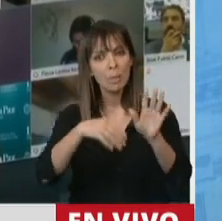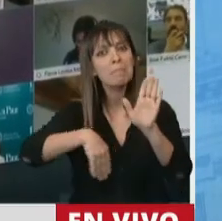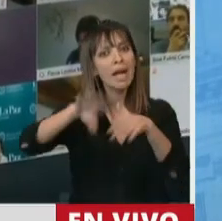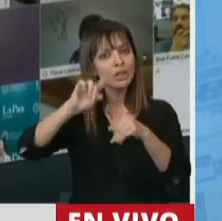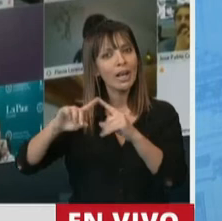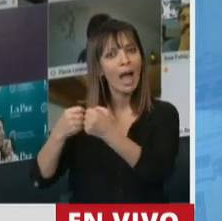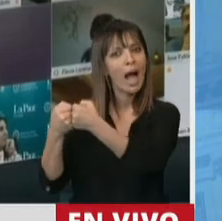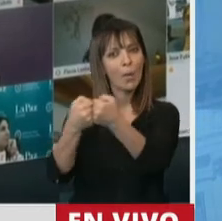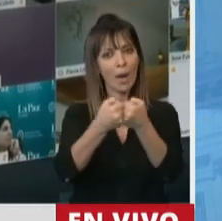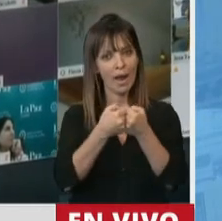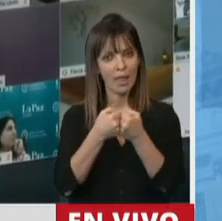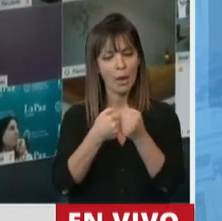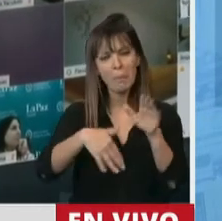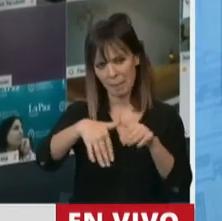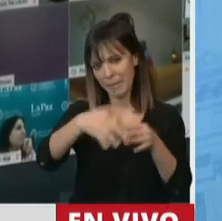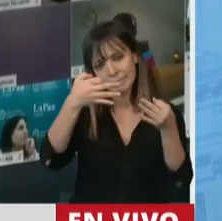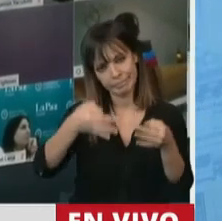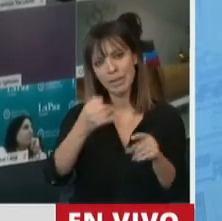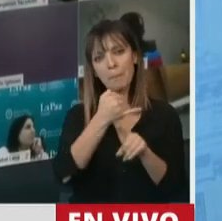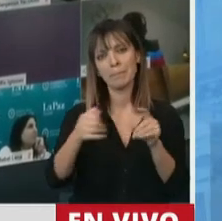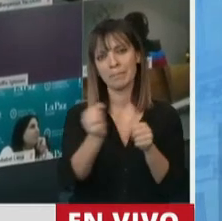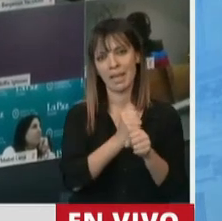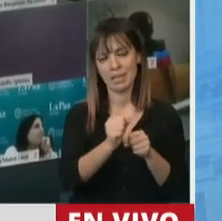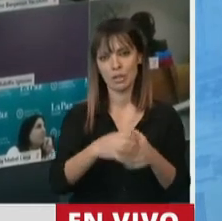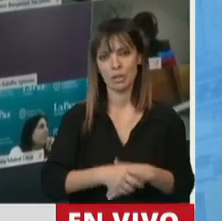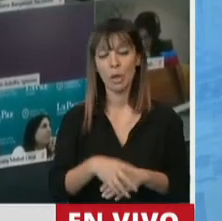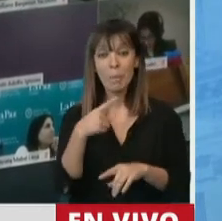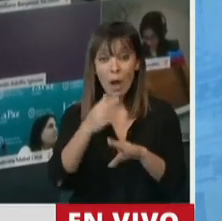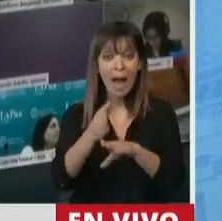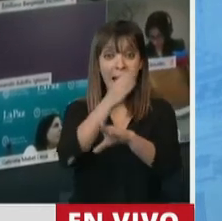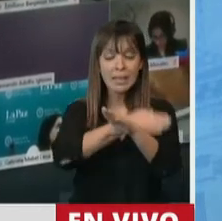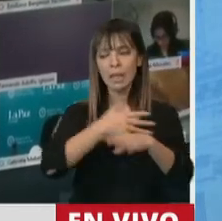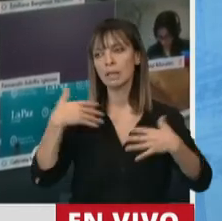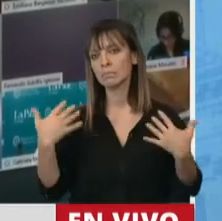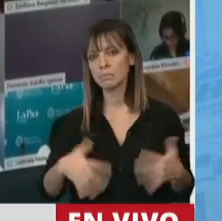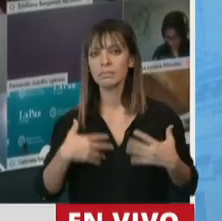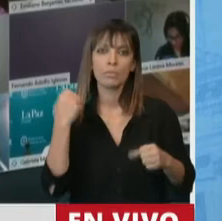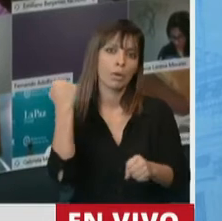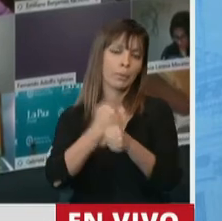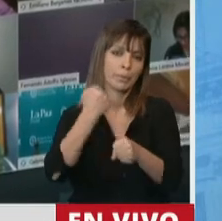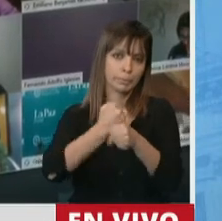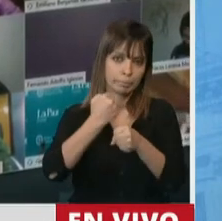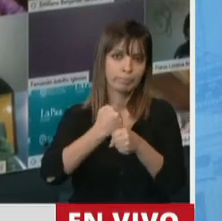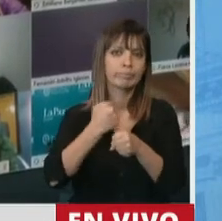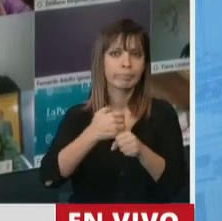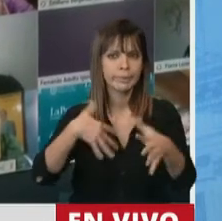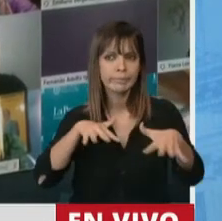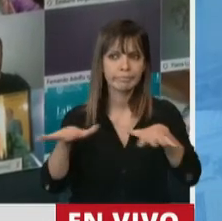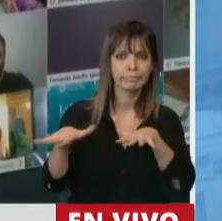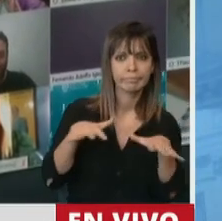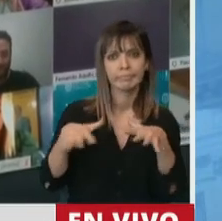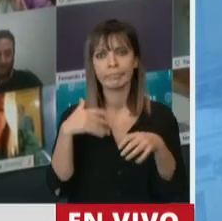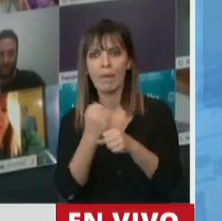la mayoría de los diputados y que va a obtener media sanción. Pero eso significó un trabajo arduo, un trabajo dinámico,